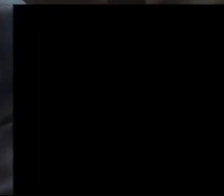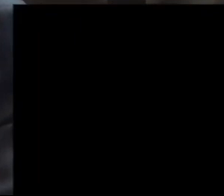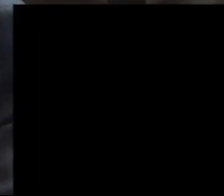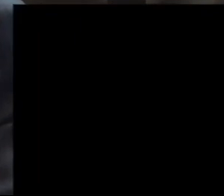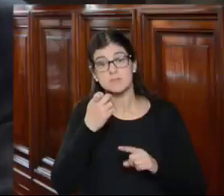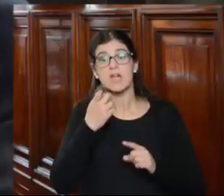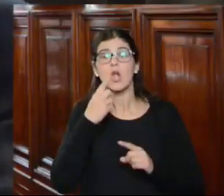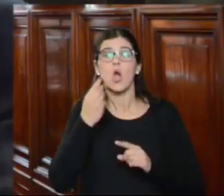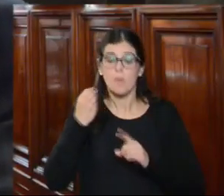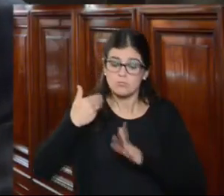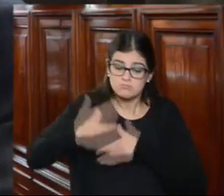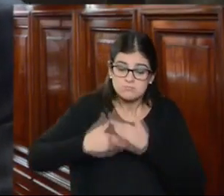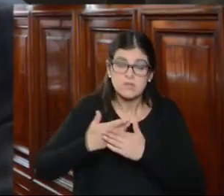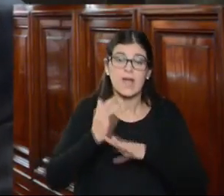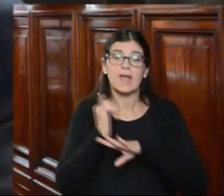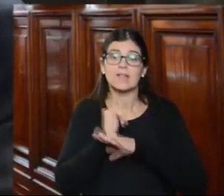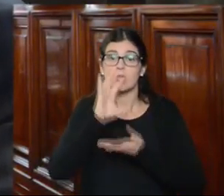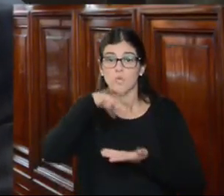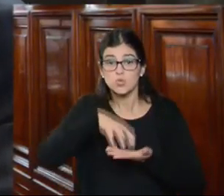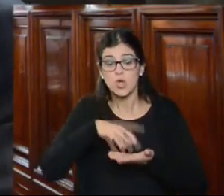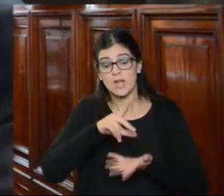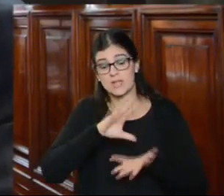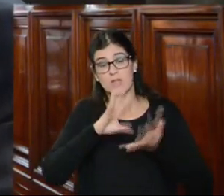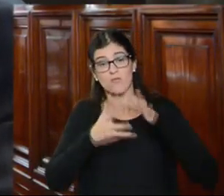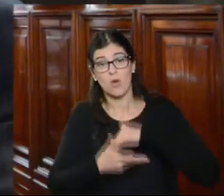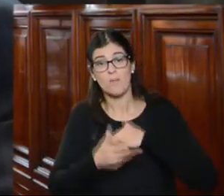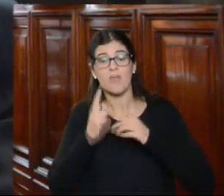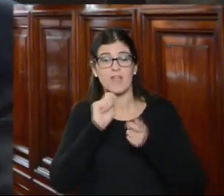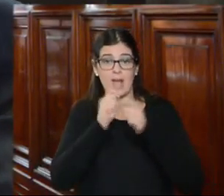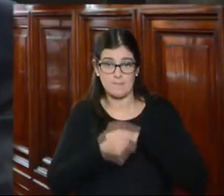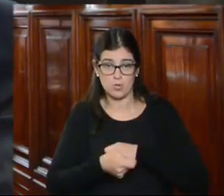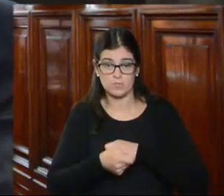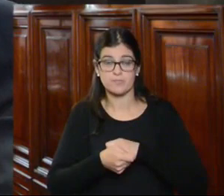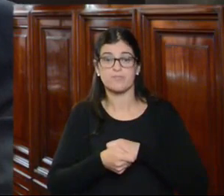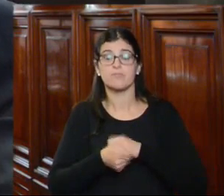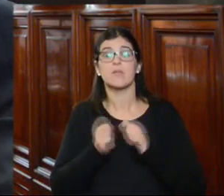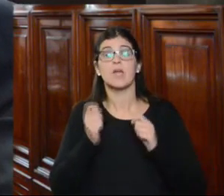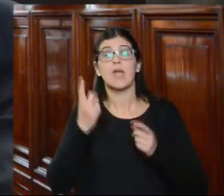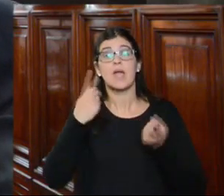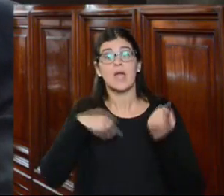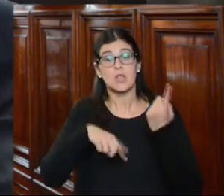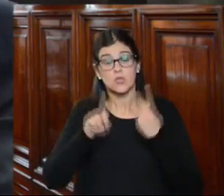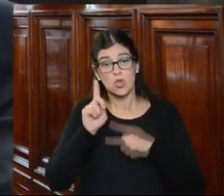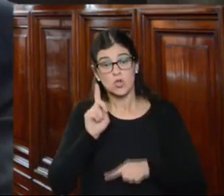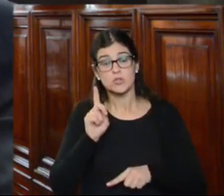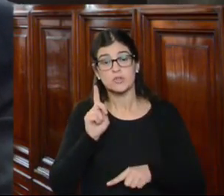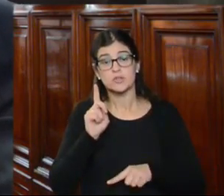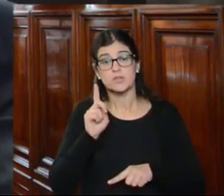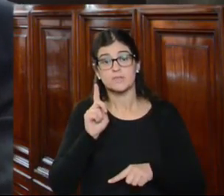sobre el desenvolvimiento de la institución en este tipo de campos entonces pues